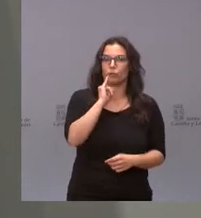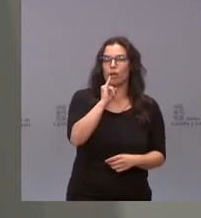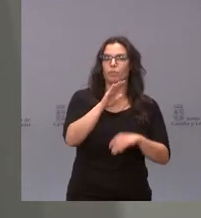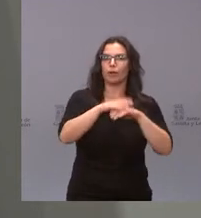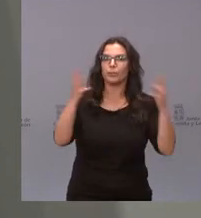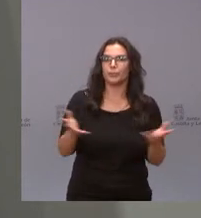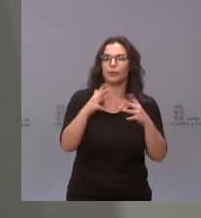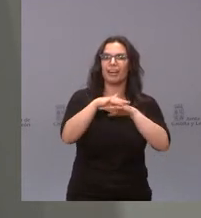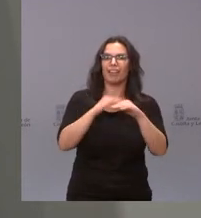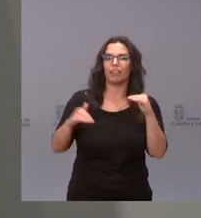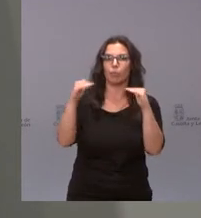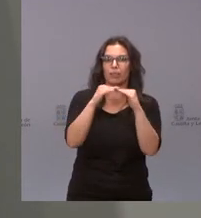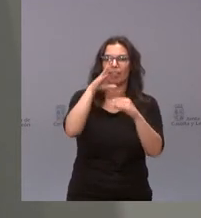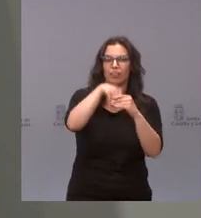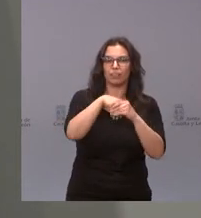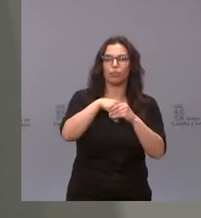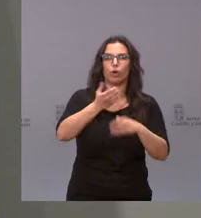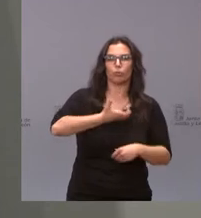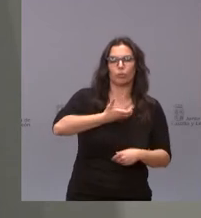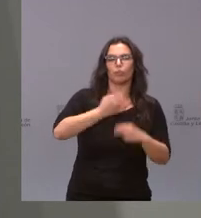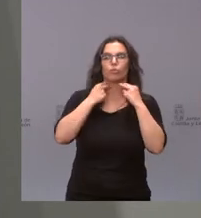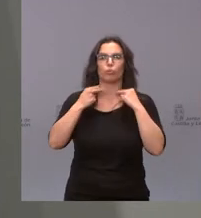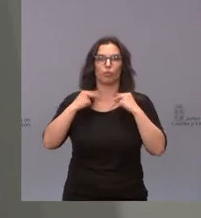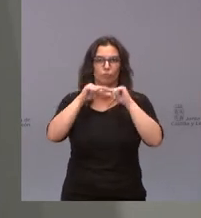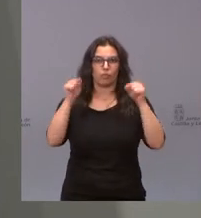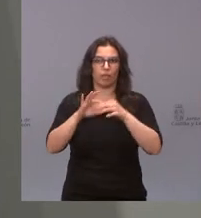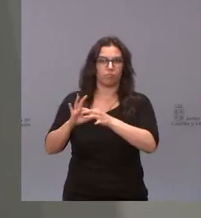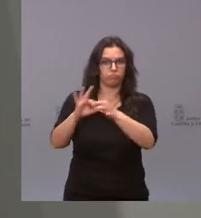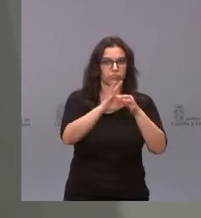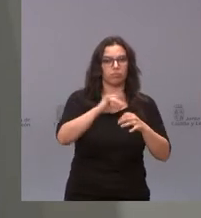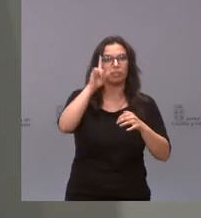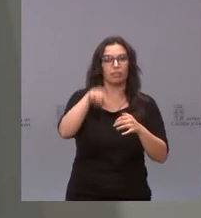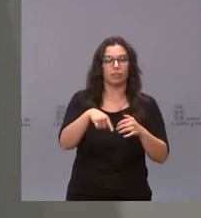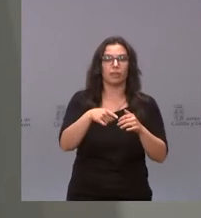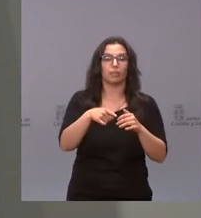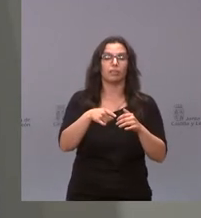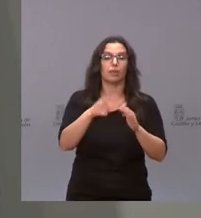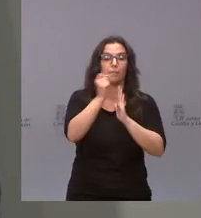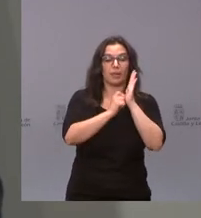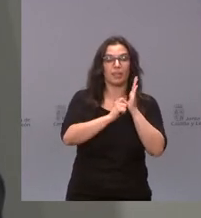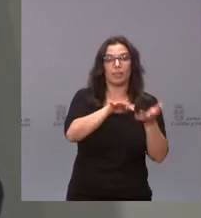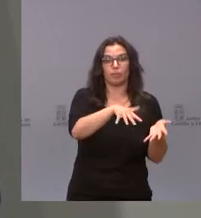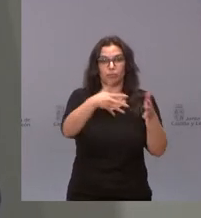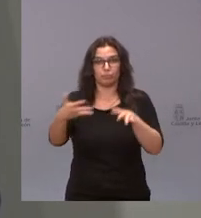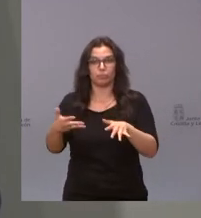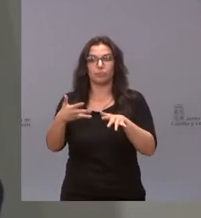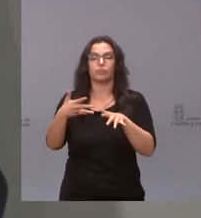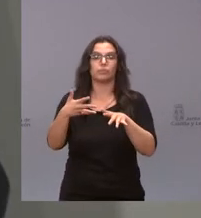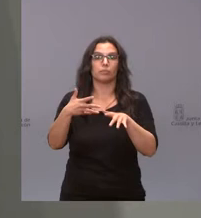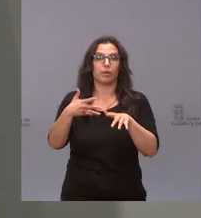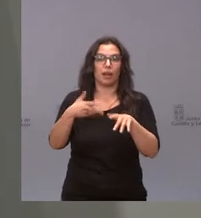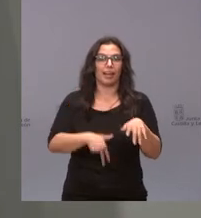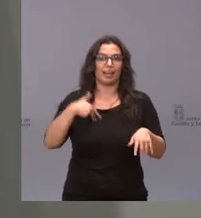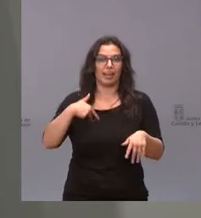la red de igualdad de ayuntamientos y diputaciones provinciales y trasladar así todas estas medidas al conjunto de la comunidad.